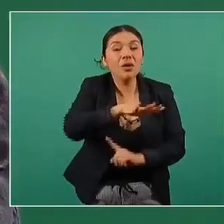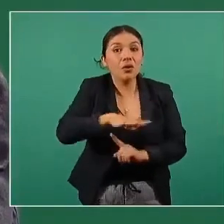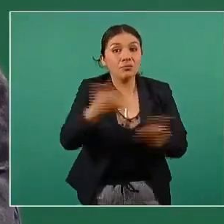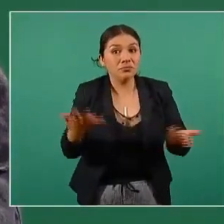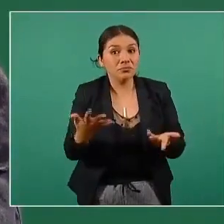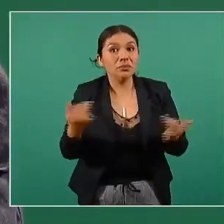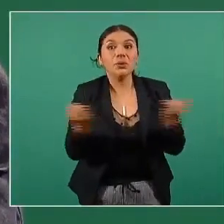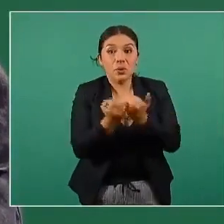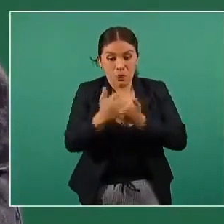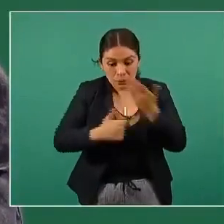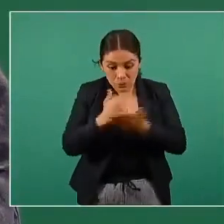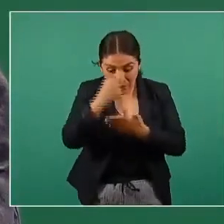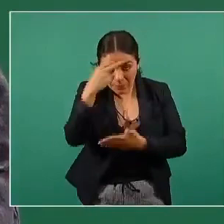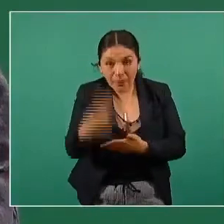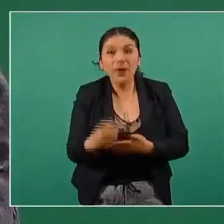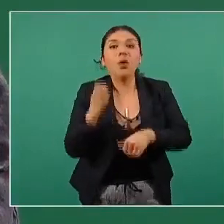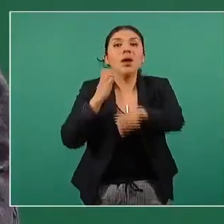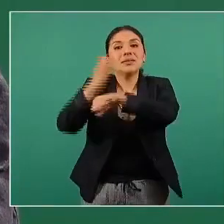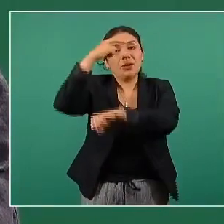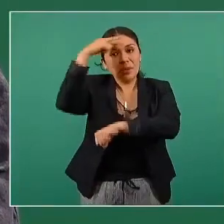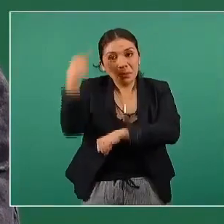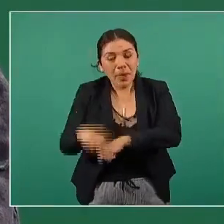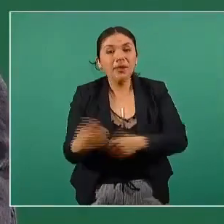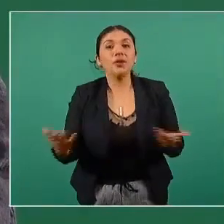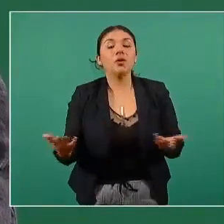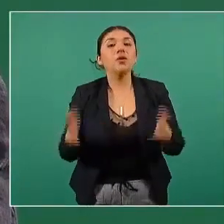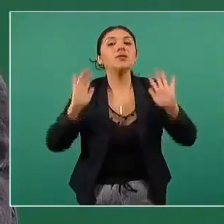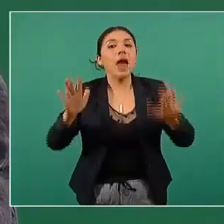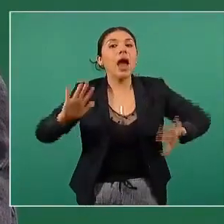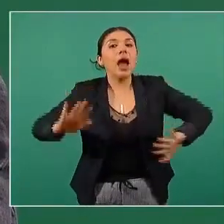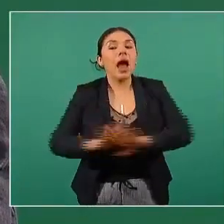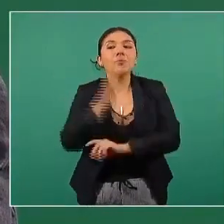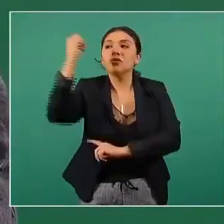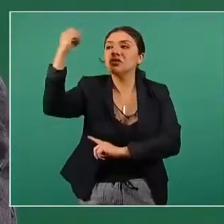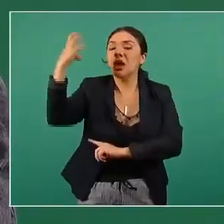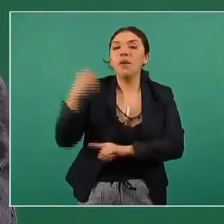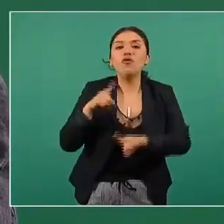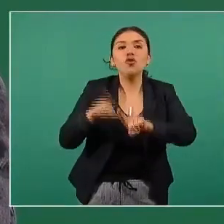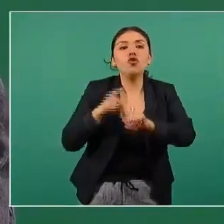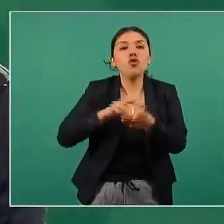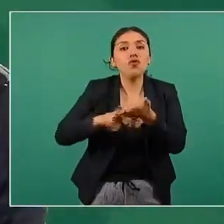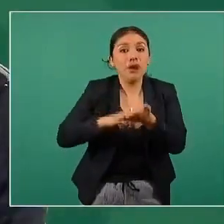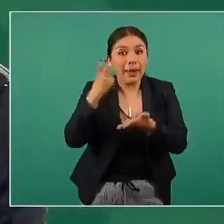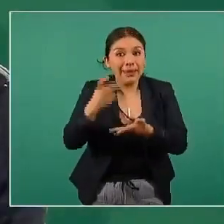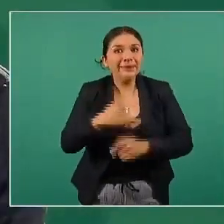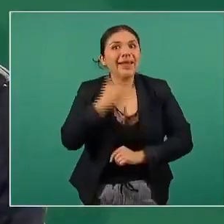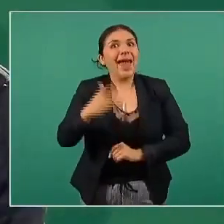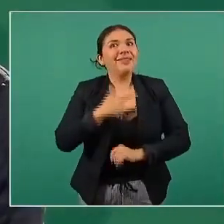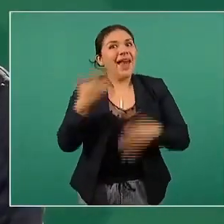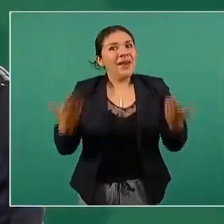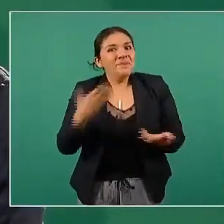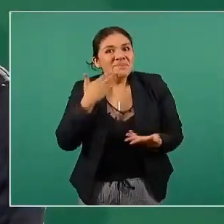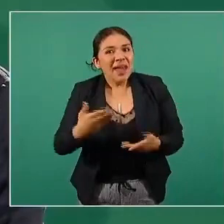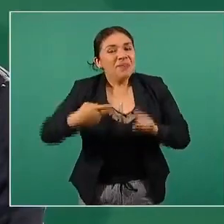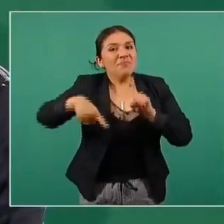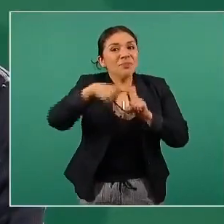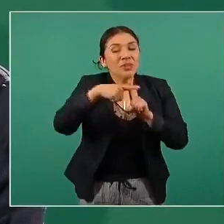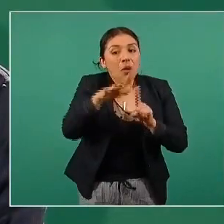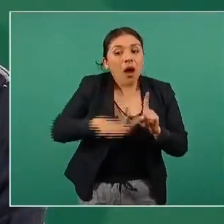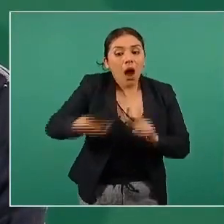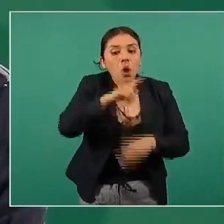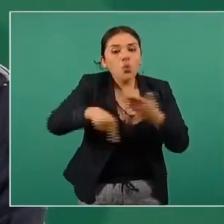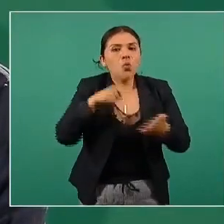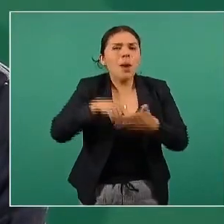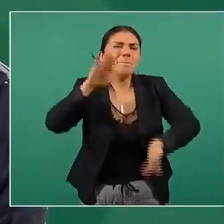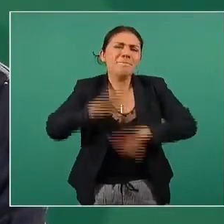en la Ciudad de México, en el Estado de México, pasamos a semáforo verde. Y eso es muy alentador, porque es la zona de